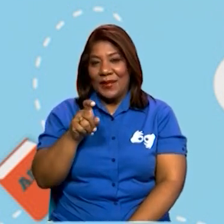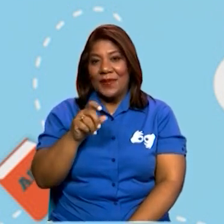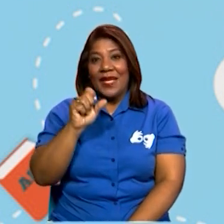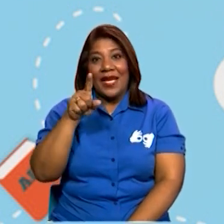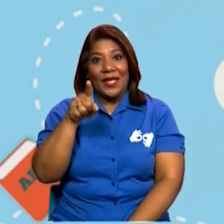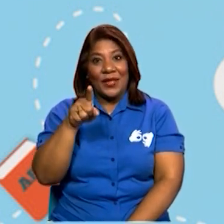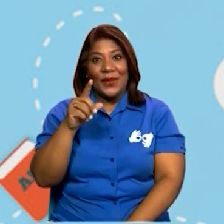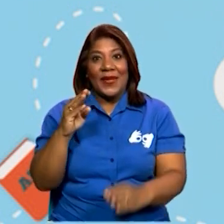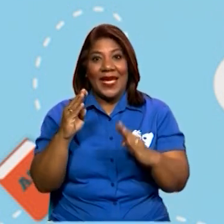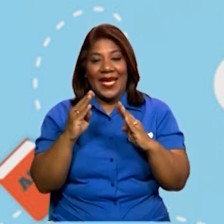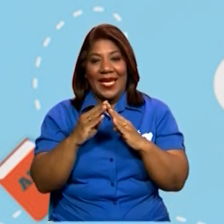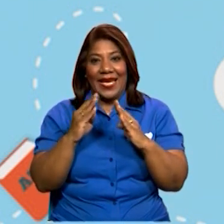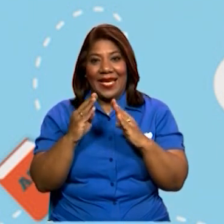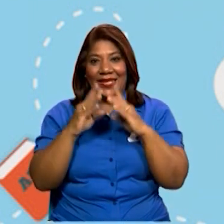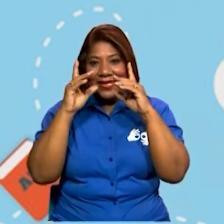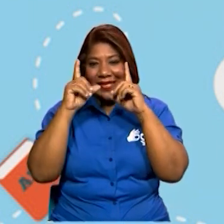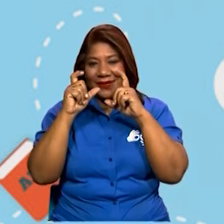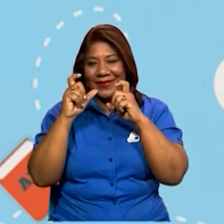desarrollar en casa.